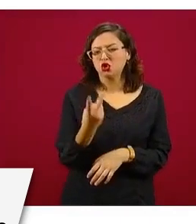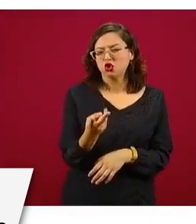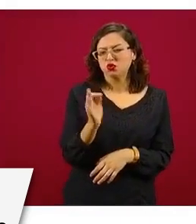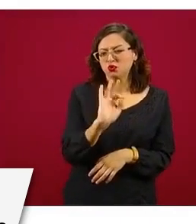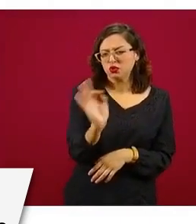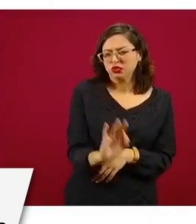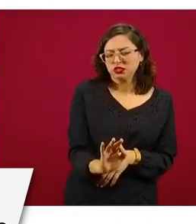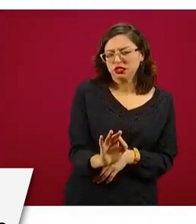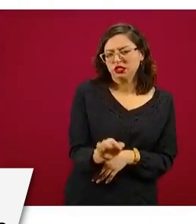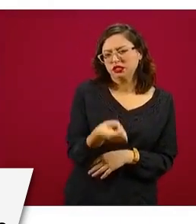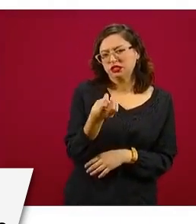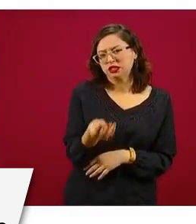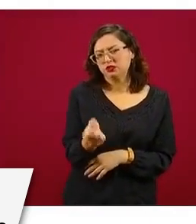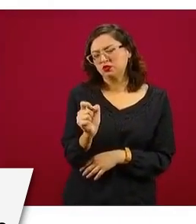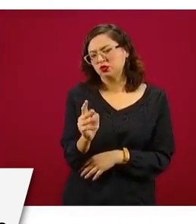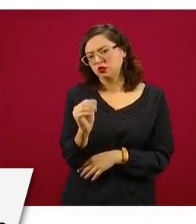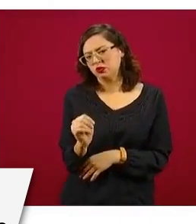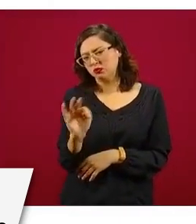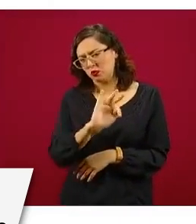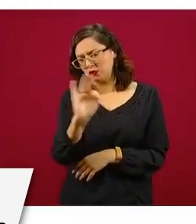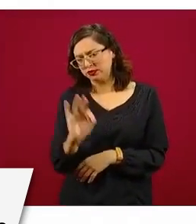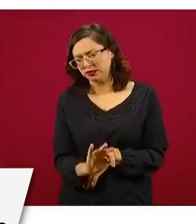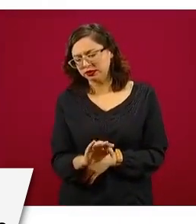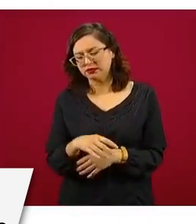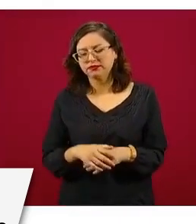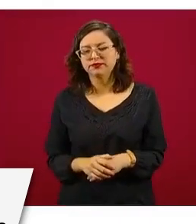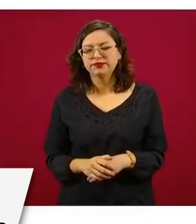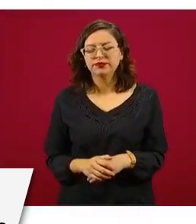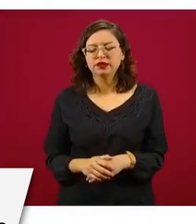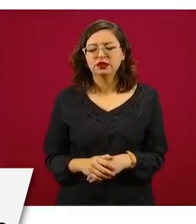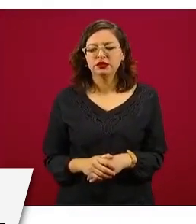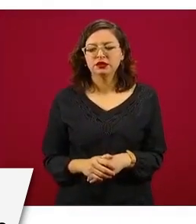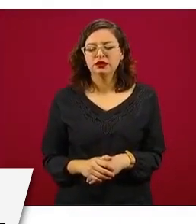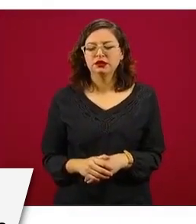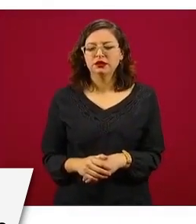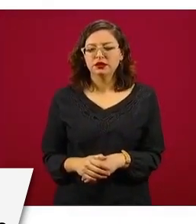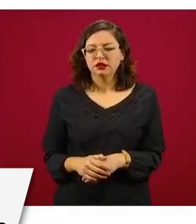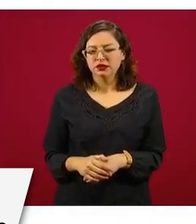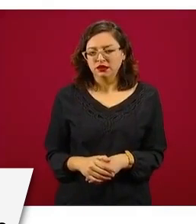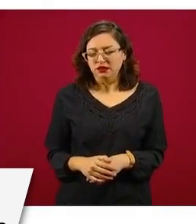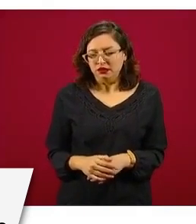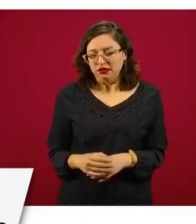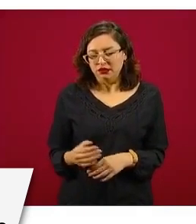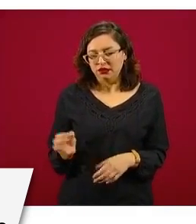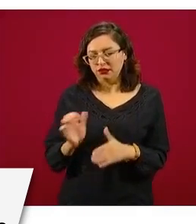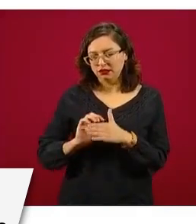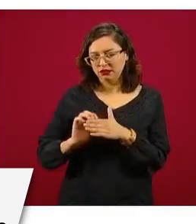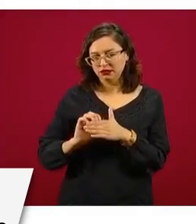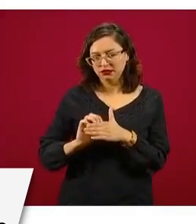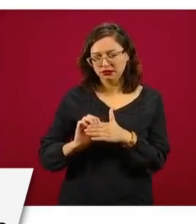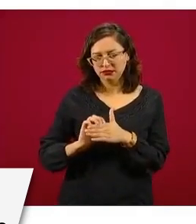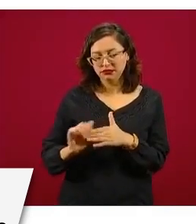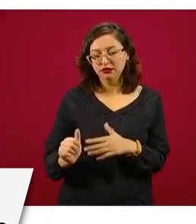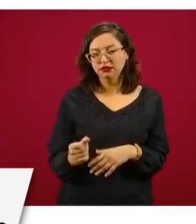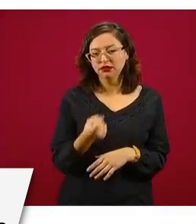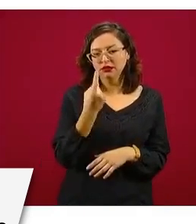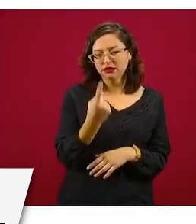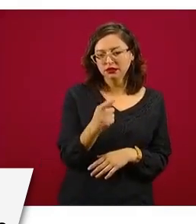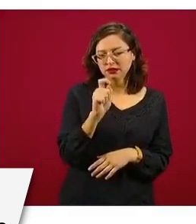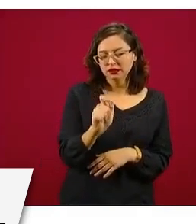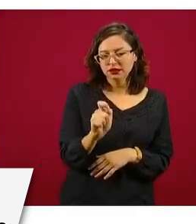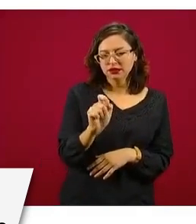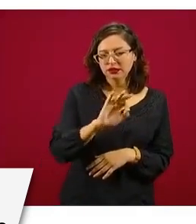.9 por ciento de becarios. La franja guinda tiene entre el 1 por ciento y el 1